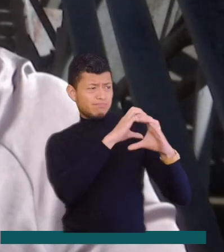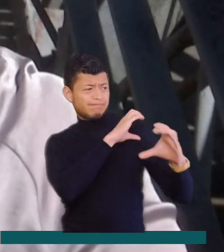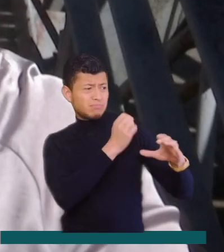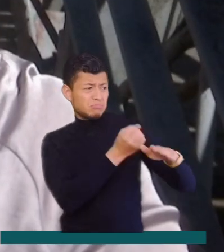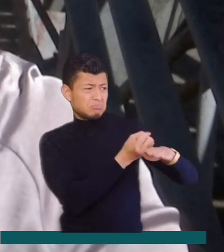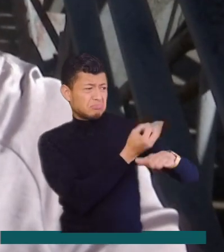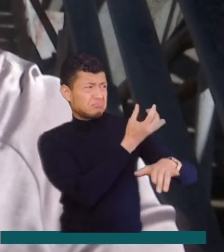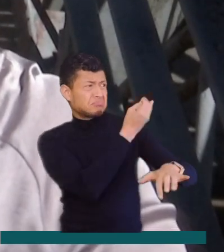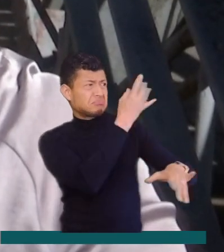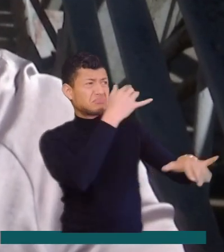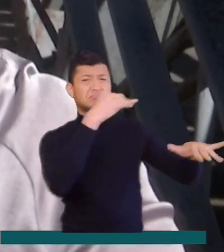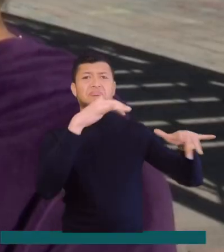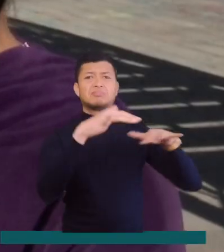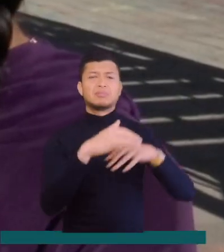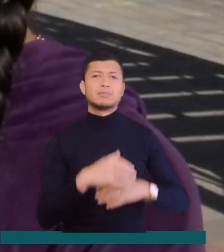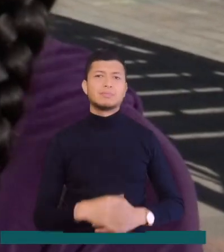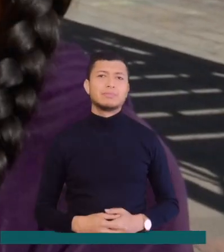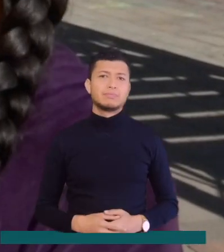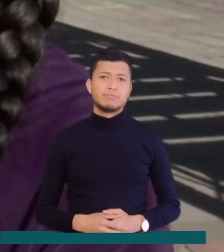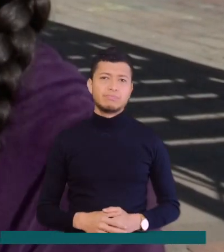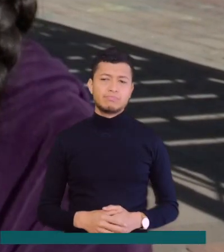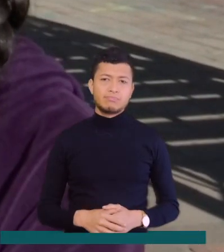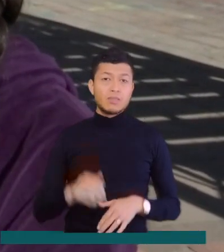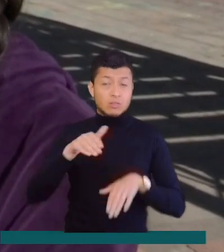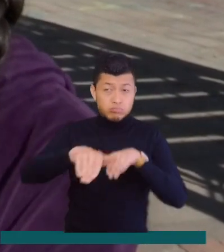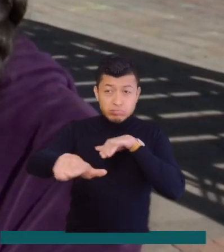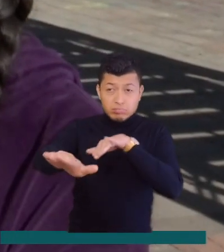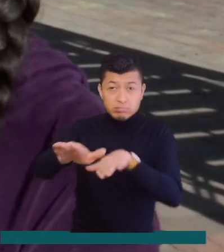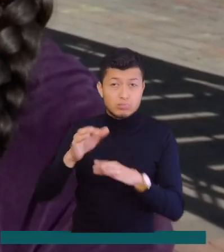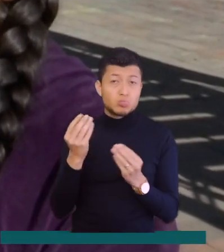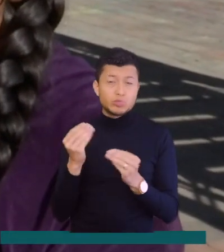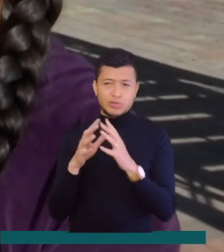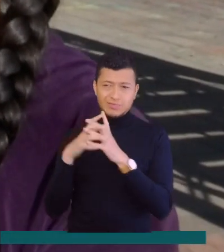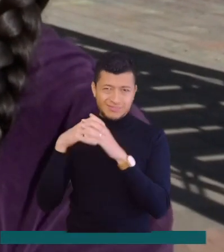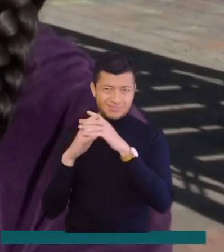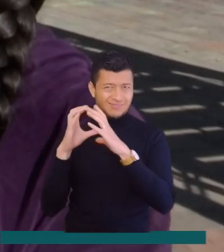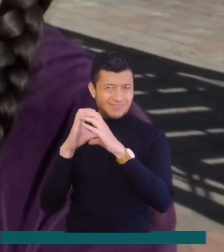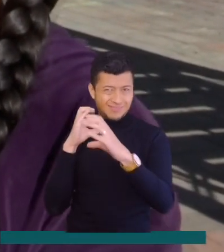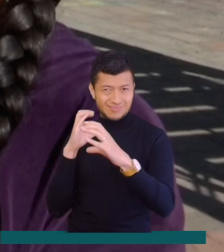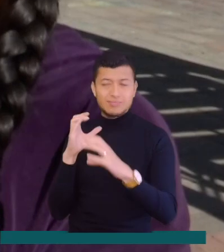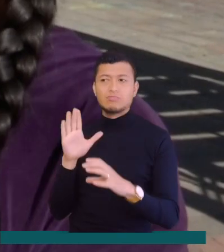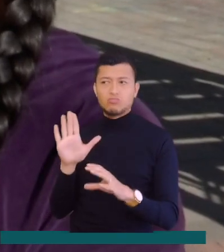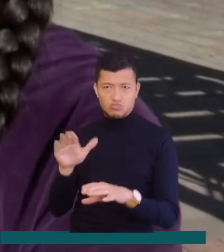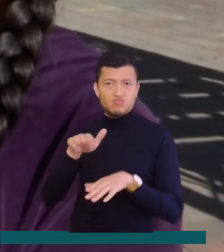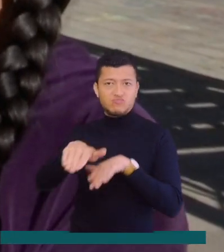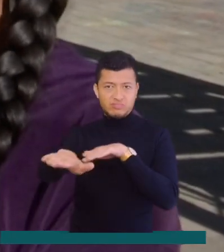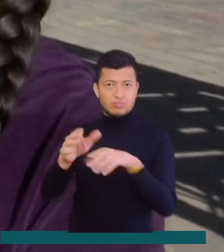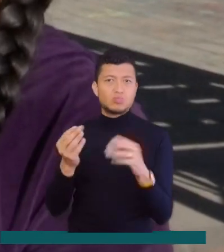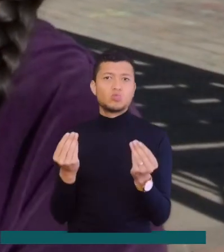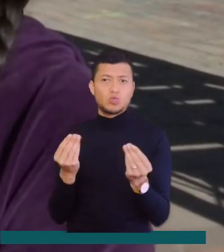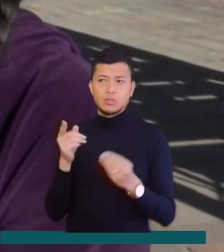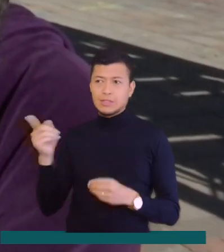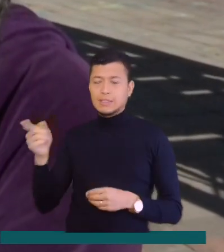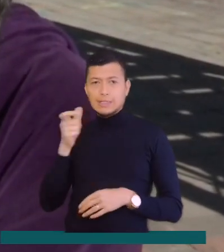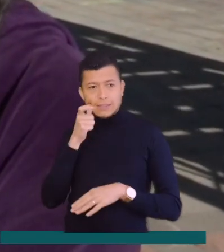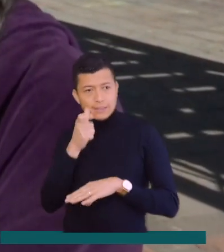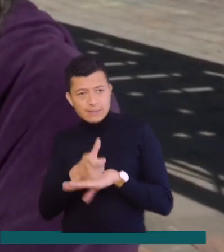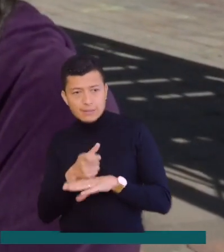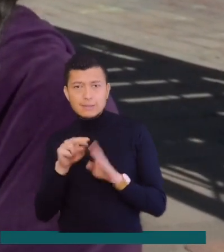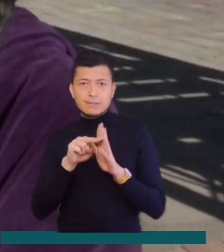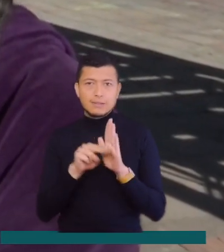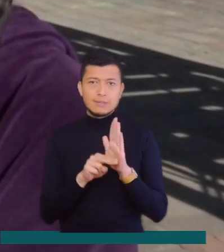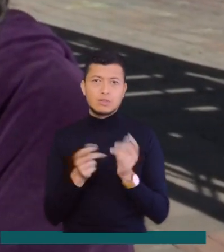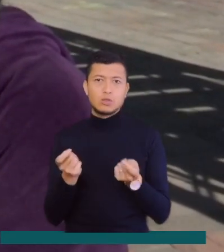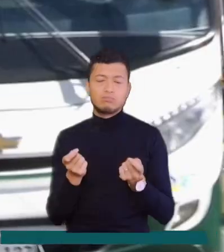grandes y echan mucho humo. Esta vía es muy transitada por transporte de carga, transporte que no está regulado y